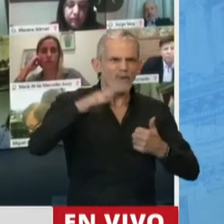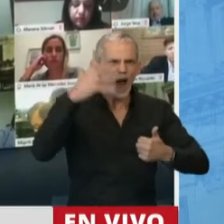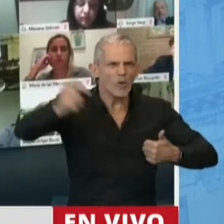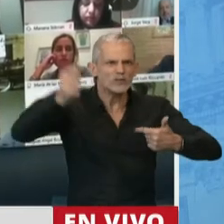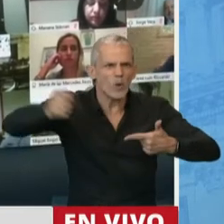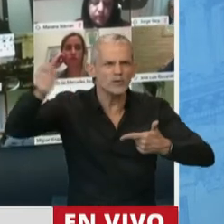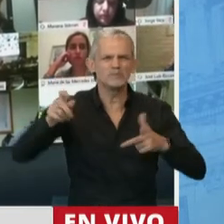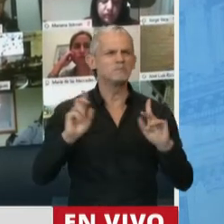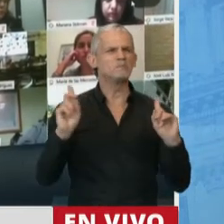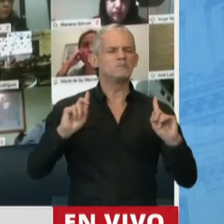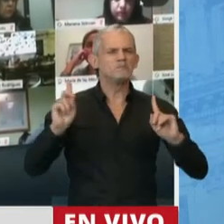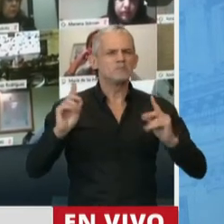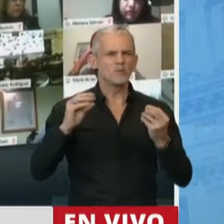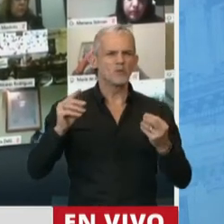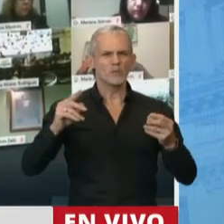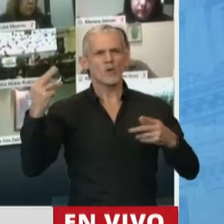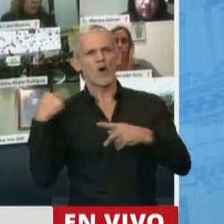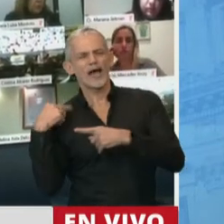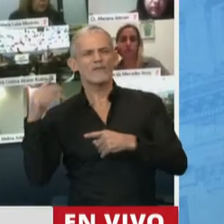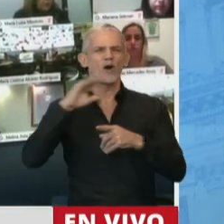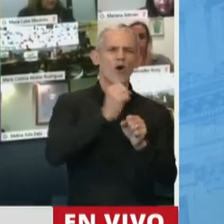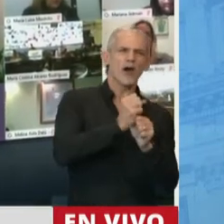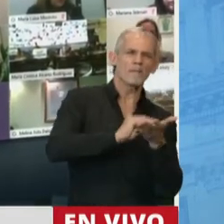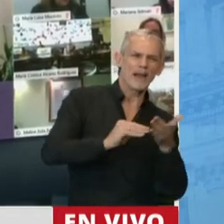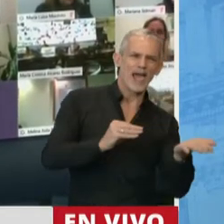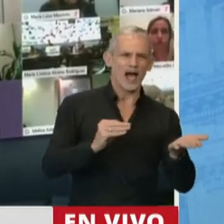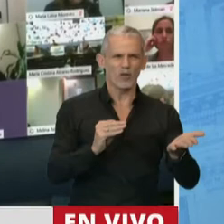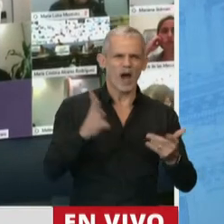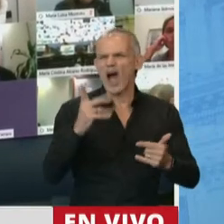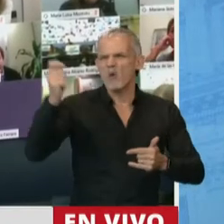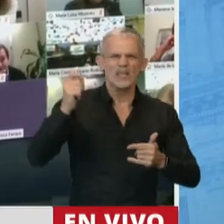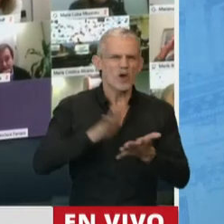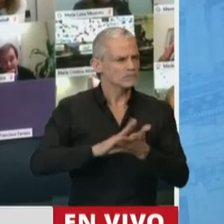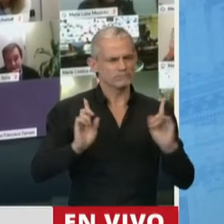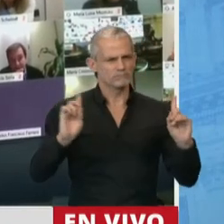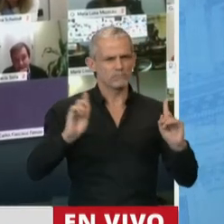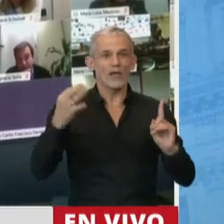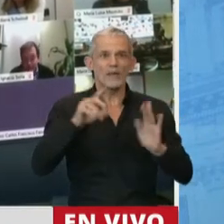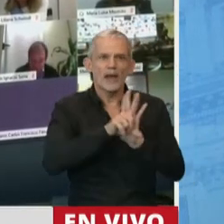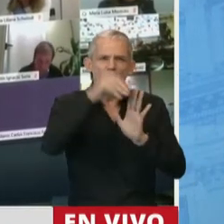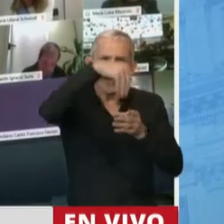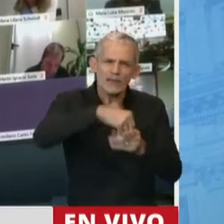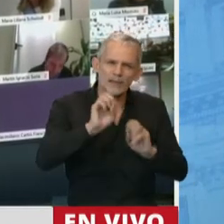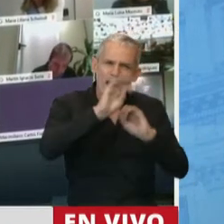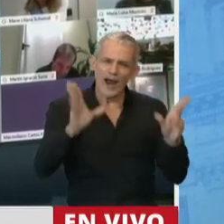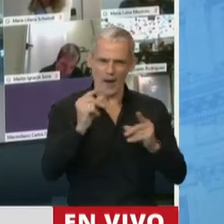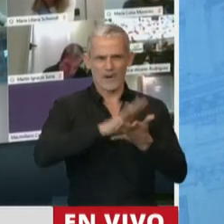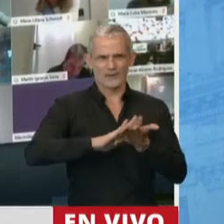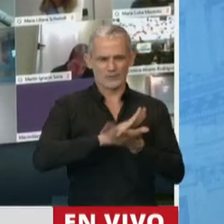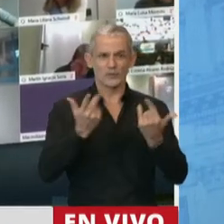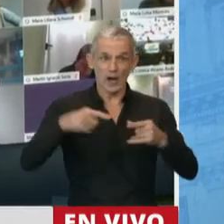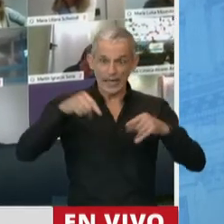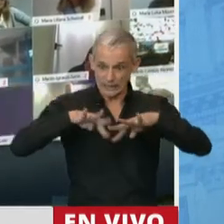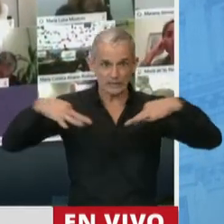por alguna de las dos partes de la relación laboral. Y lamento que dentro de este cuerpo